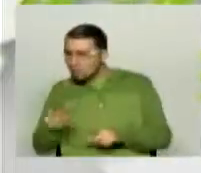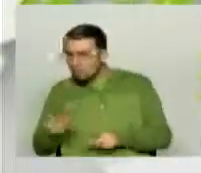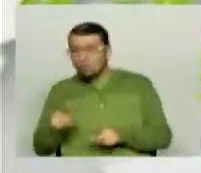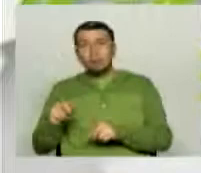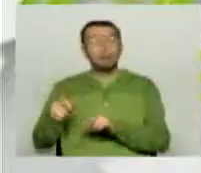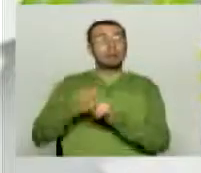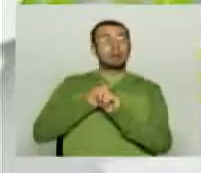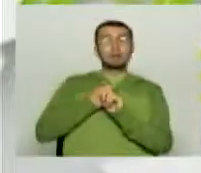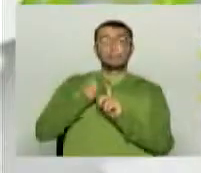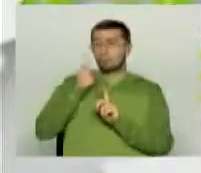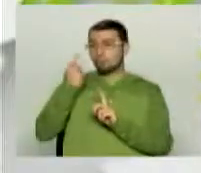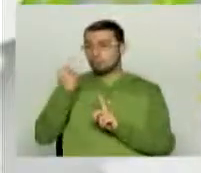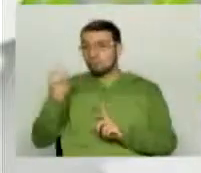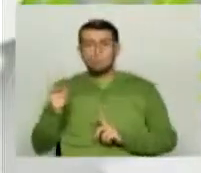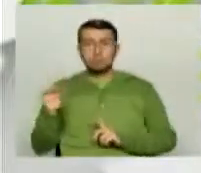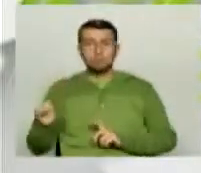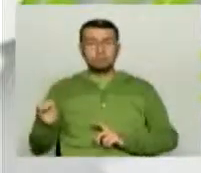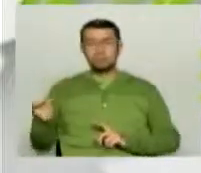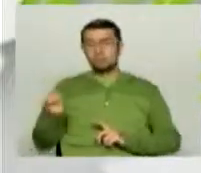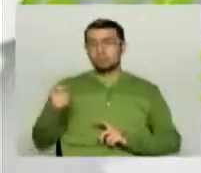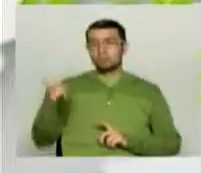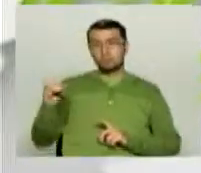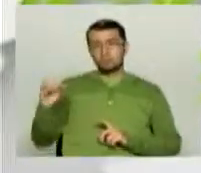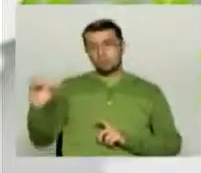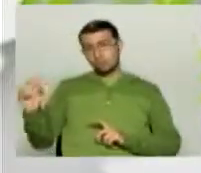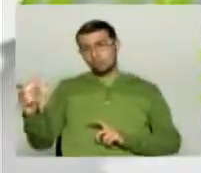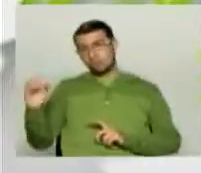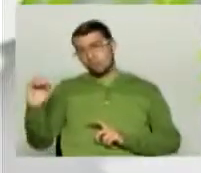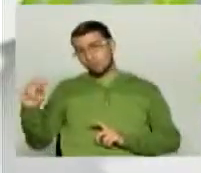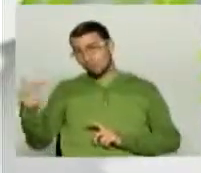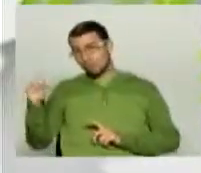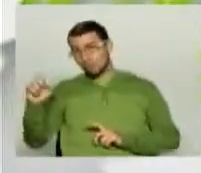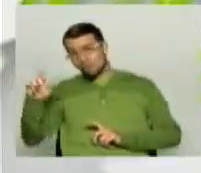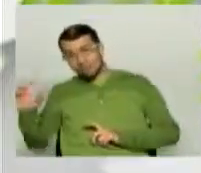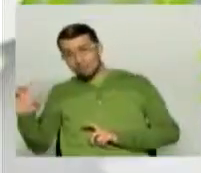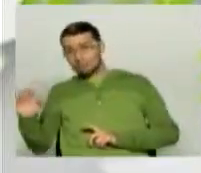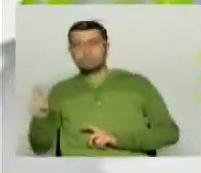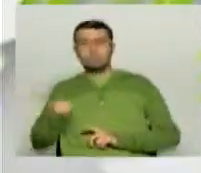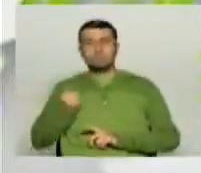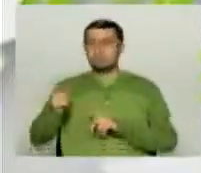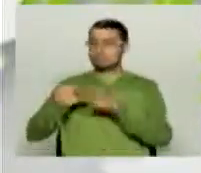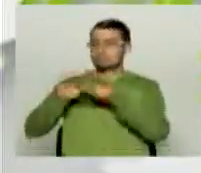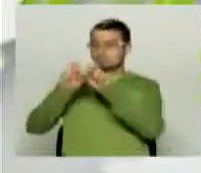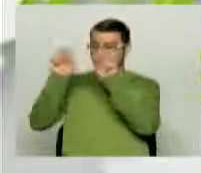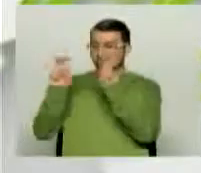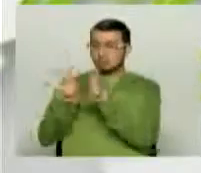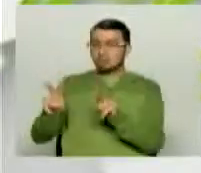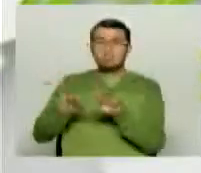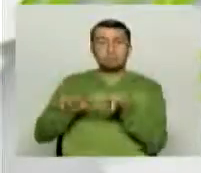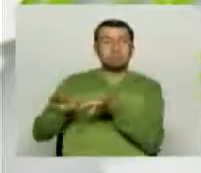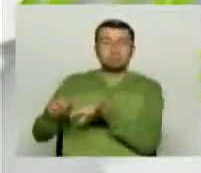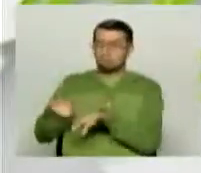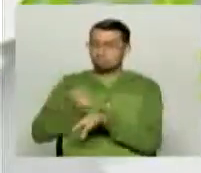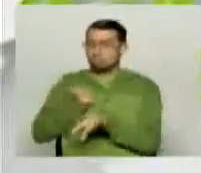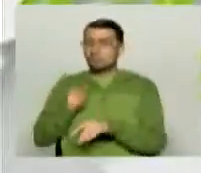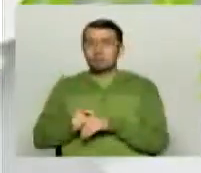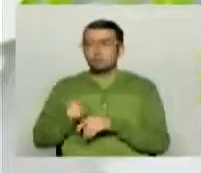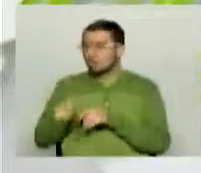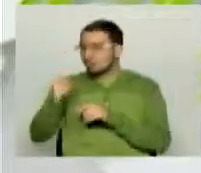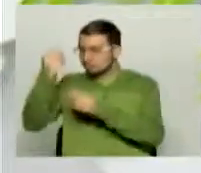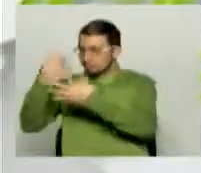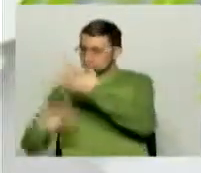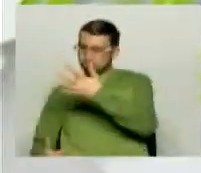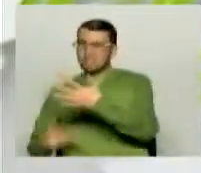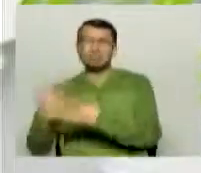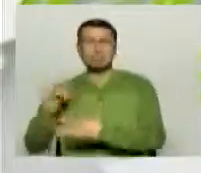Google o Google como le dicen hoy en día Google, bueno, y yo digo Google por molestar, una consulta y aparece todo,